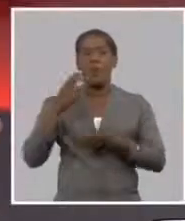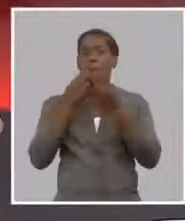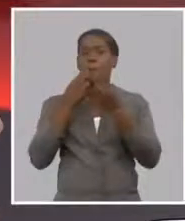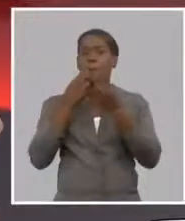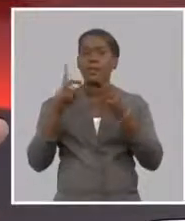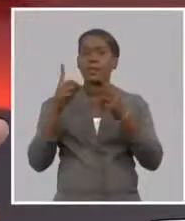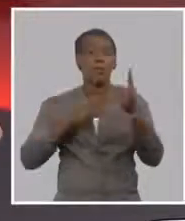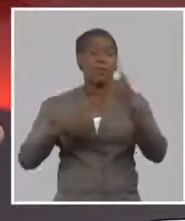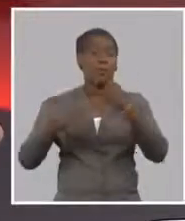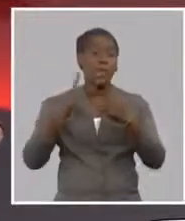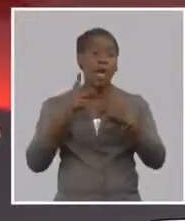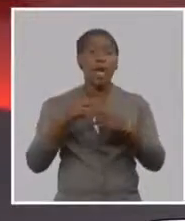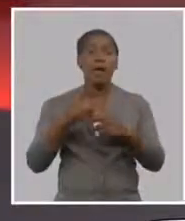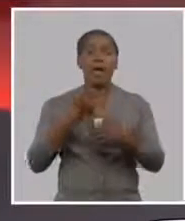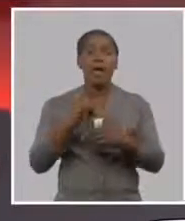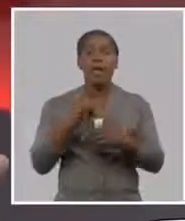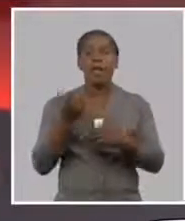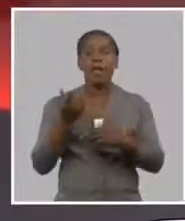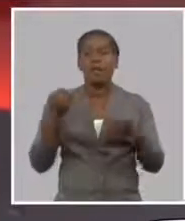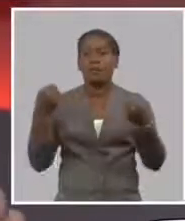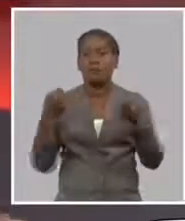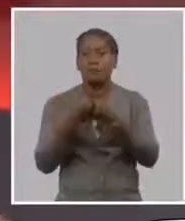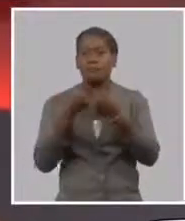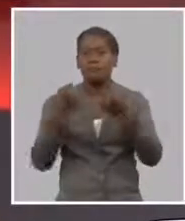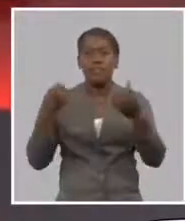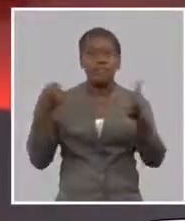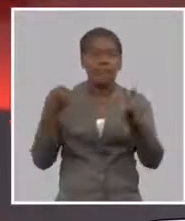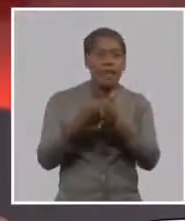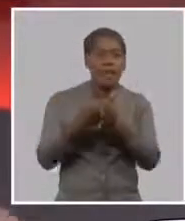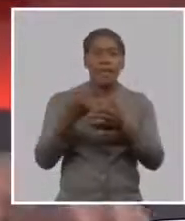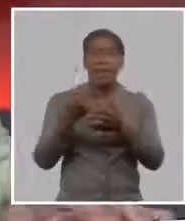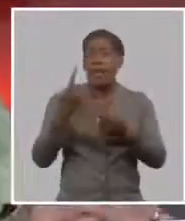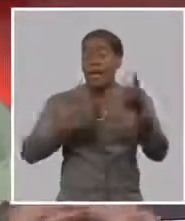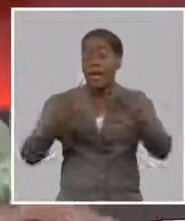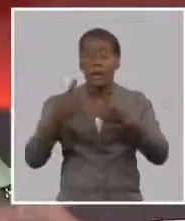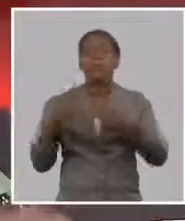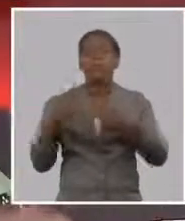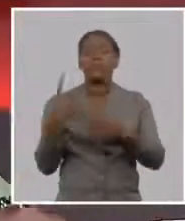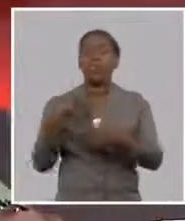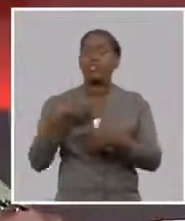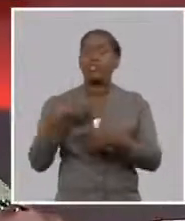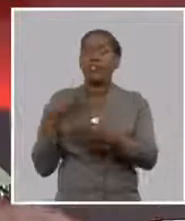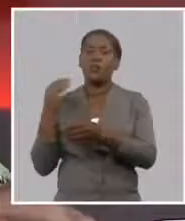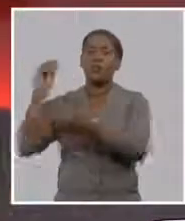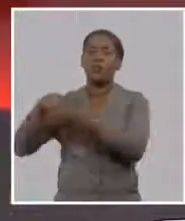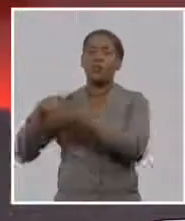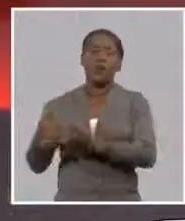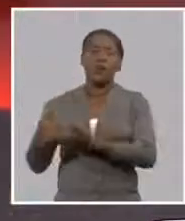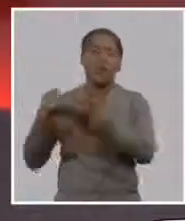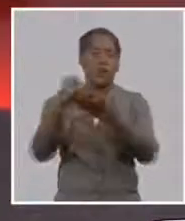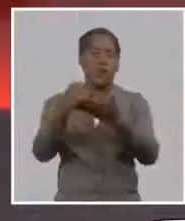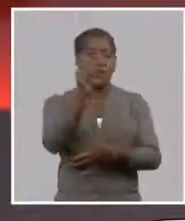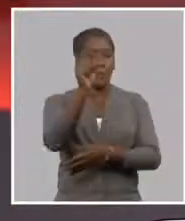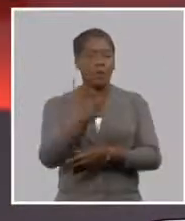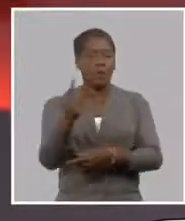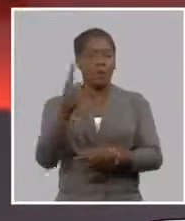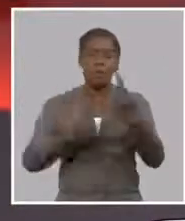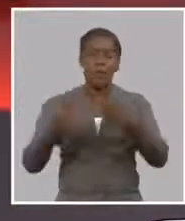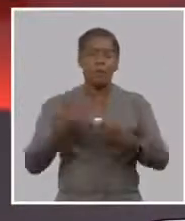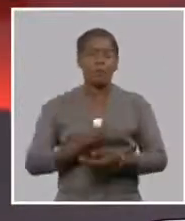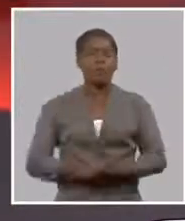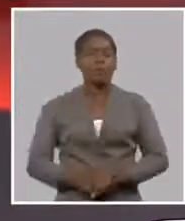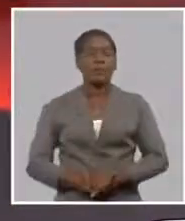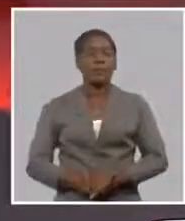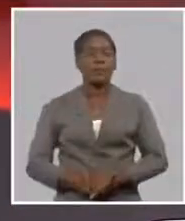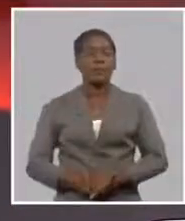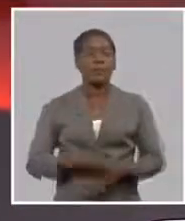otros espacios finalmente es bueno decirles que el país bueno ha creado todas las condiciones para que la producción de alimentos se